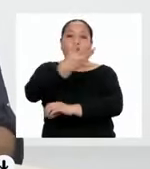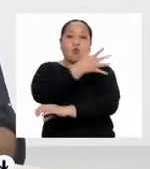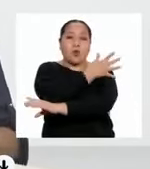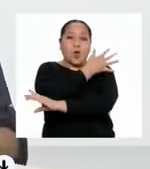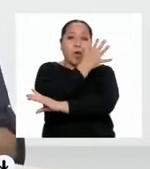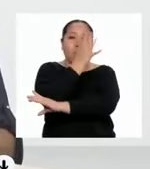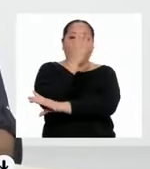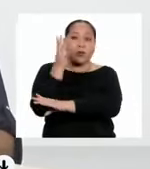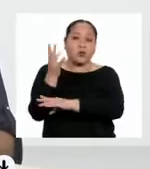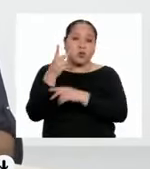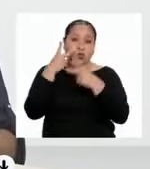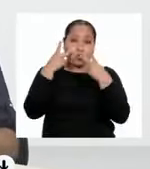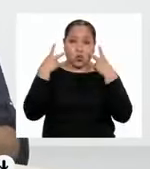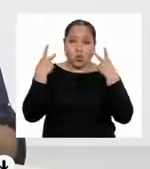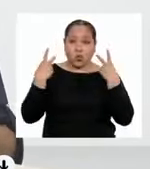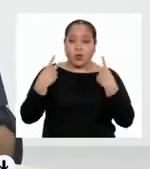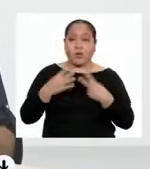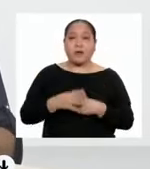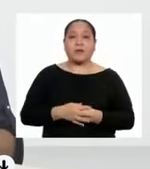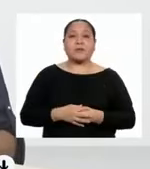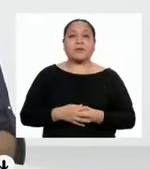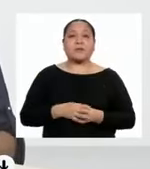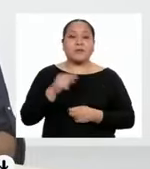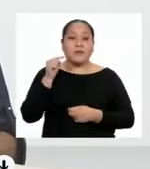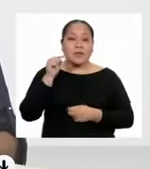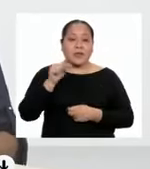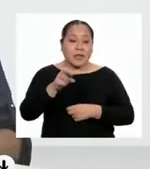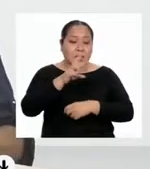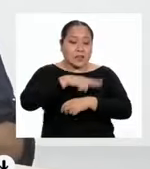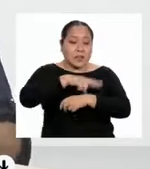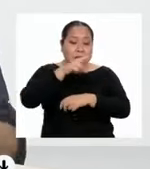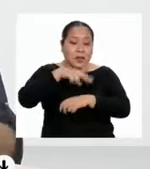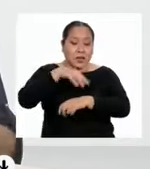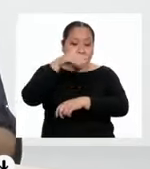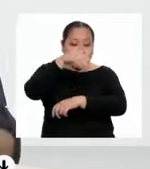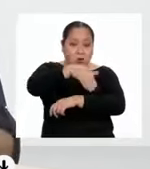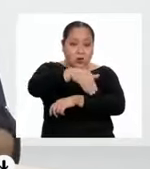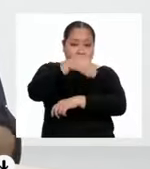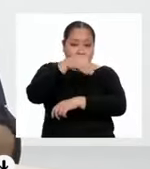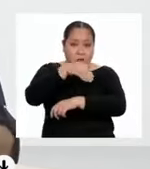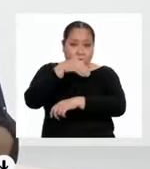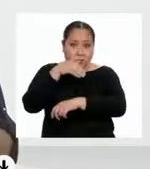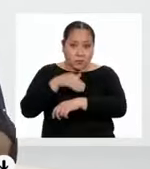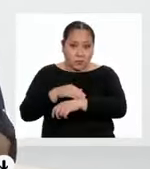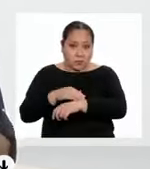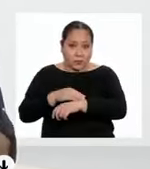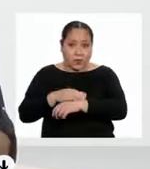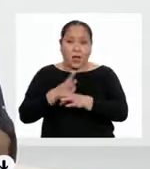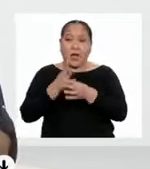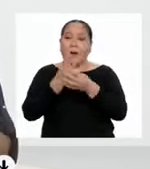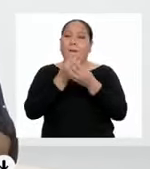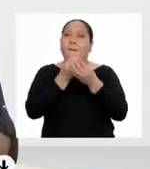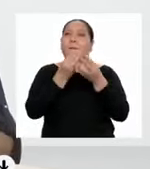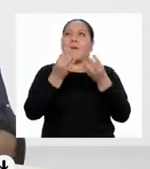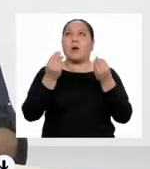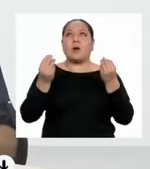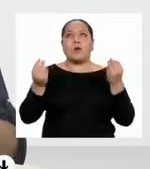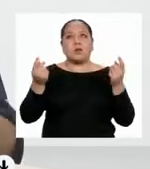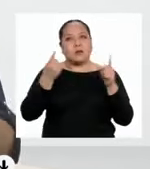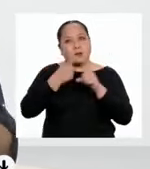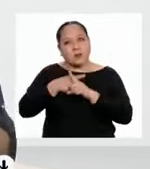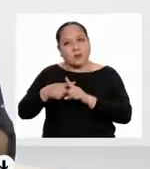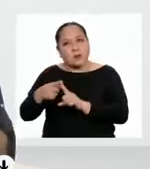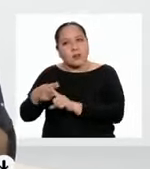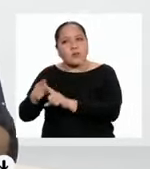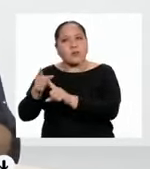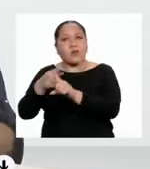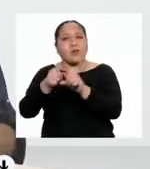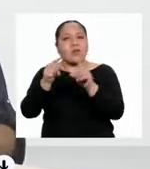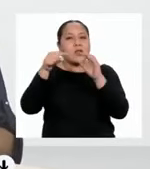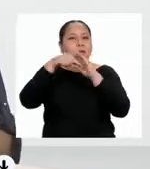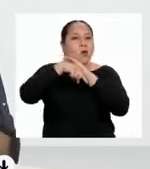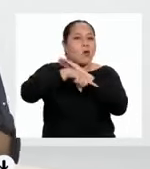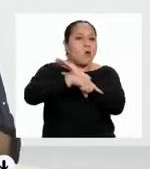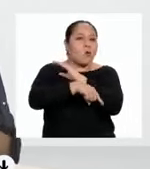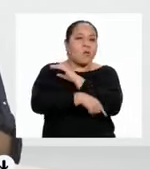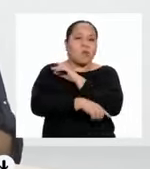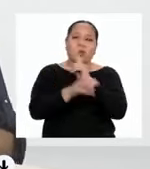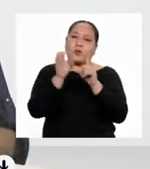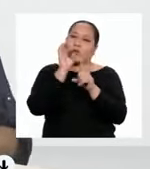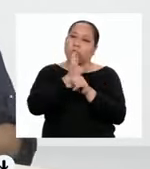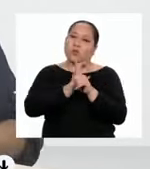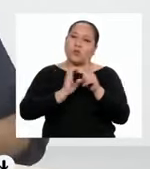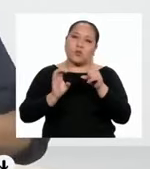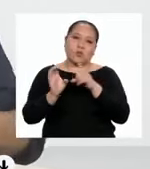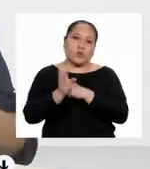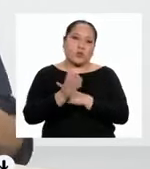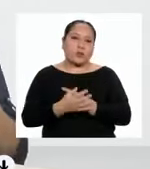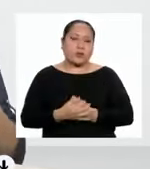Ahora, al interior de esas regiones, existe una cantidad variada y compleja de culturas.